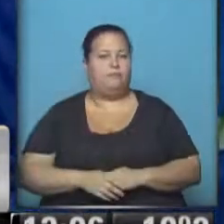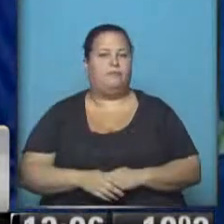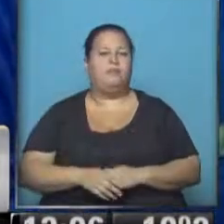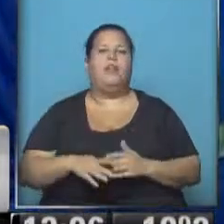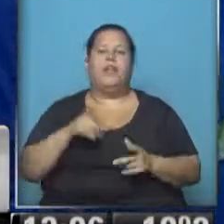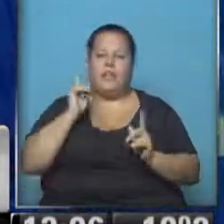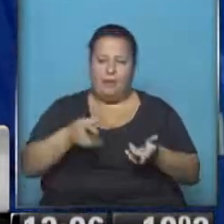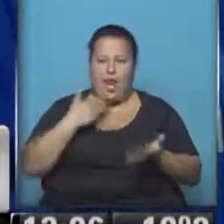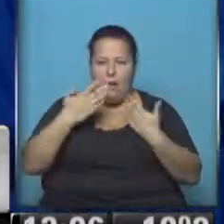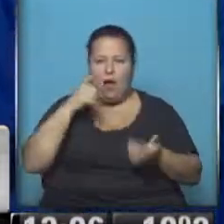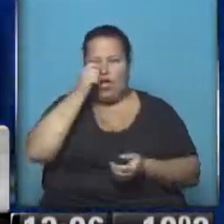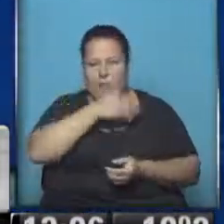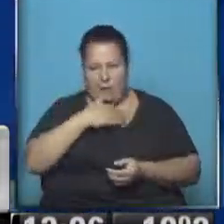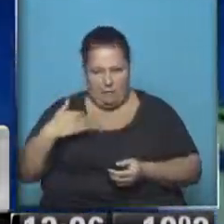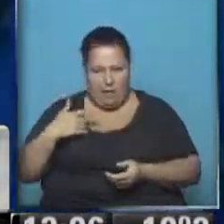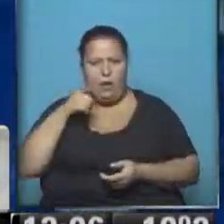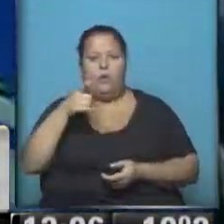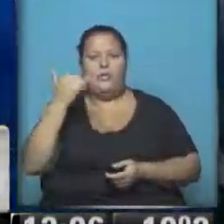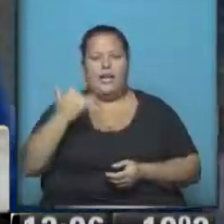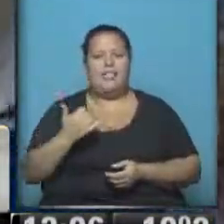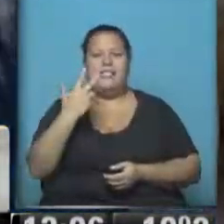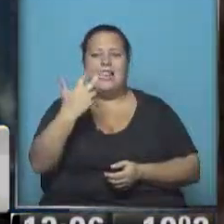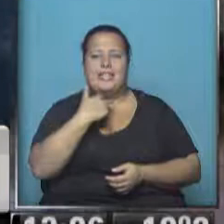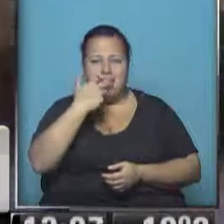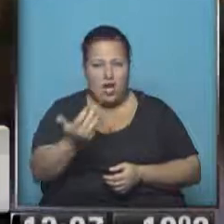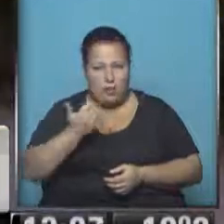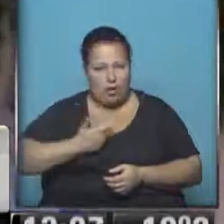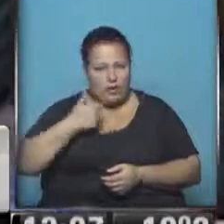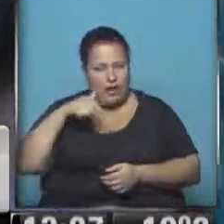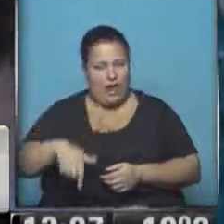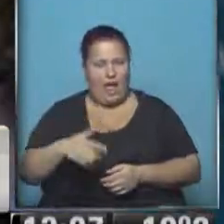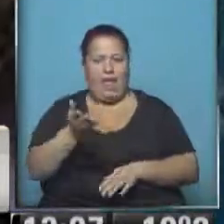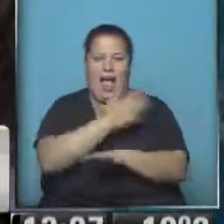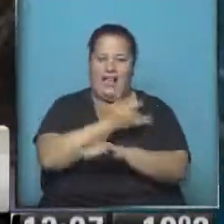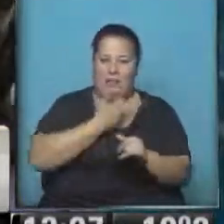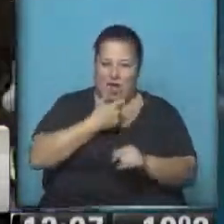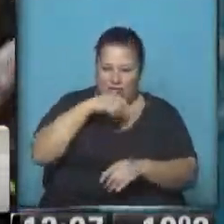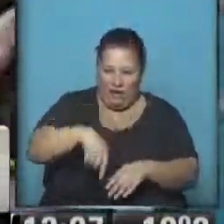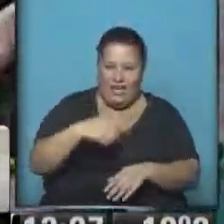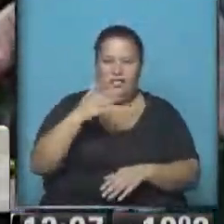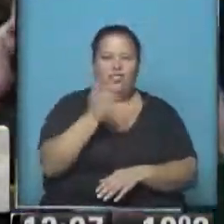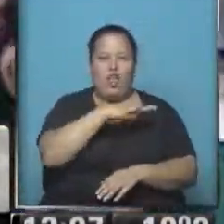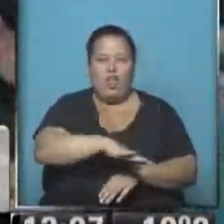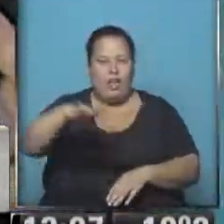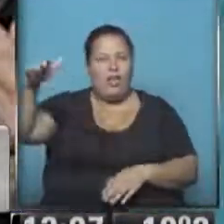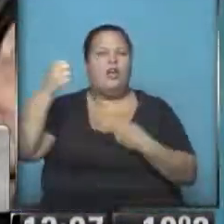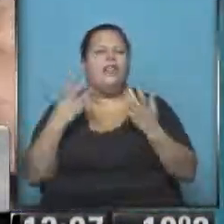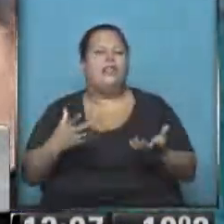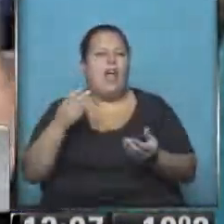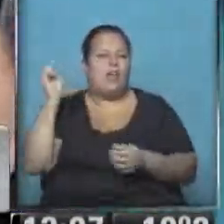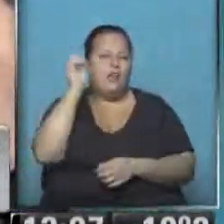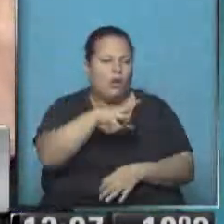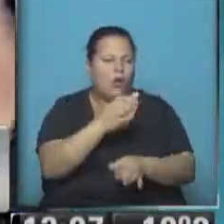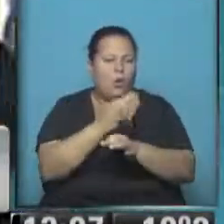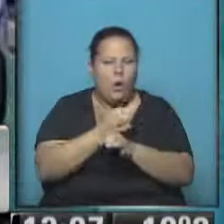Quiero hablar también con los padres, ¿no? Señora, usted tiene casi tres hijitos, me contaba recién fuera de cámara en esta escuela, en todos los niveles. ¿Cómo es esto de llevar a los